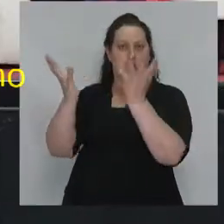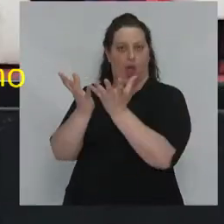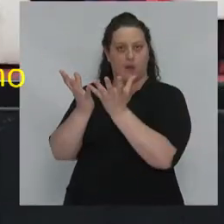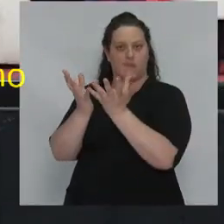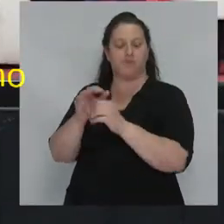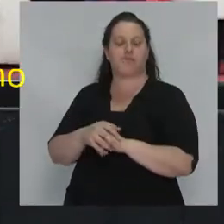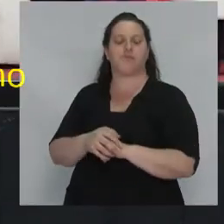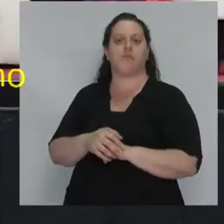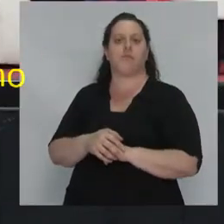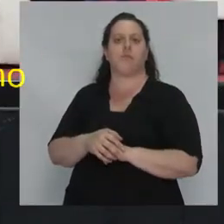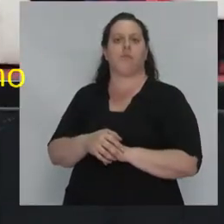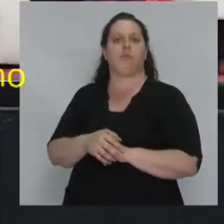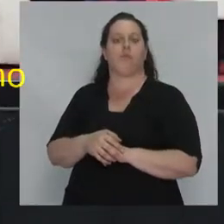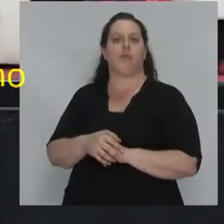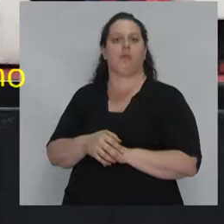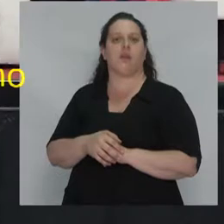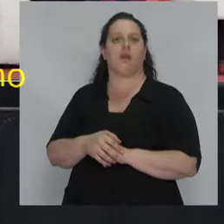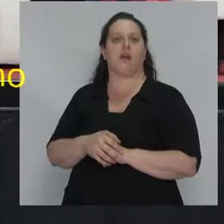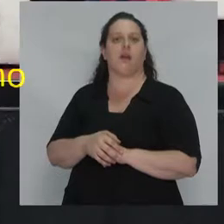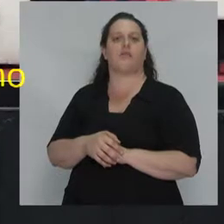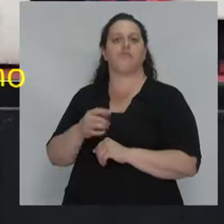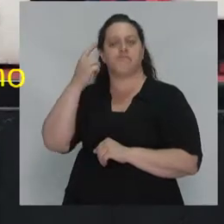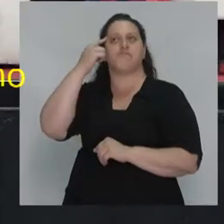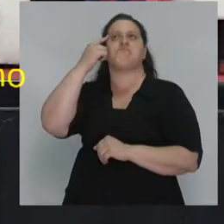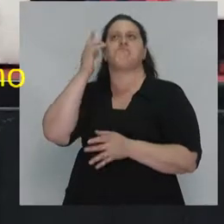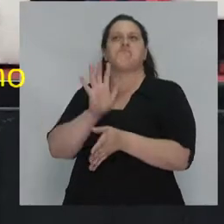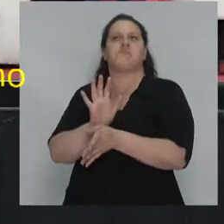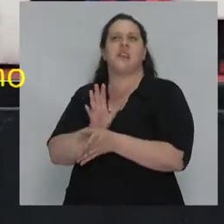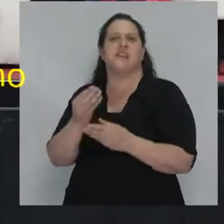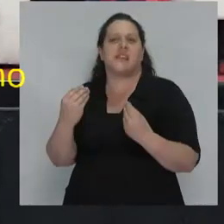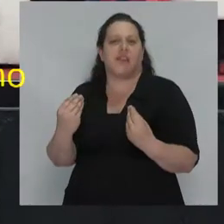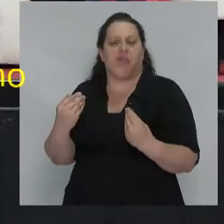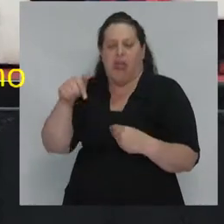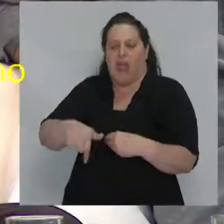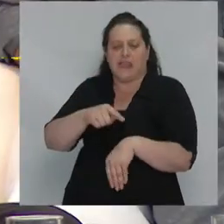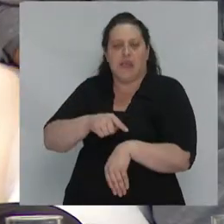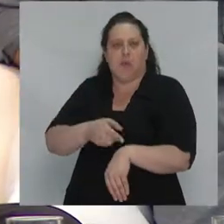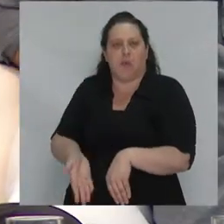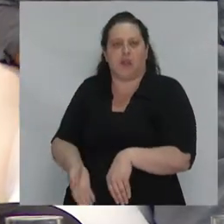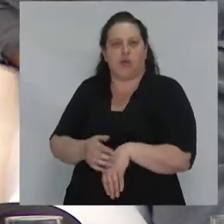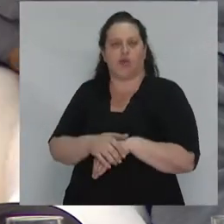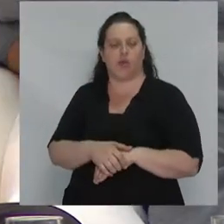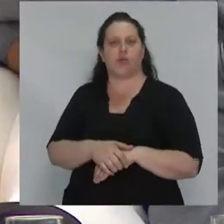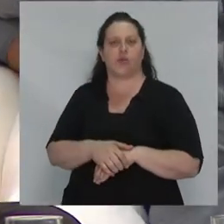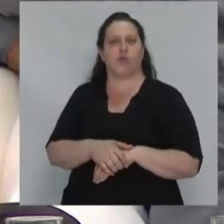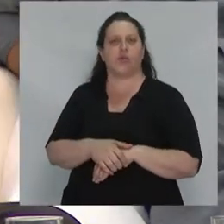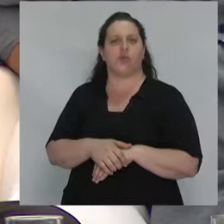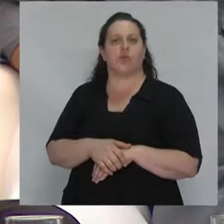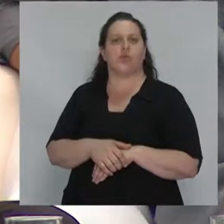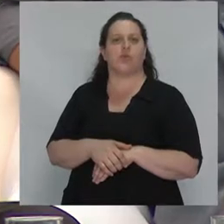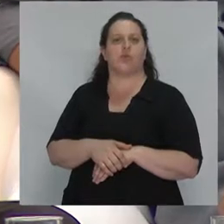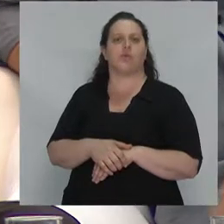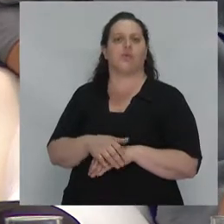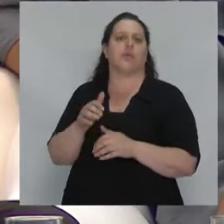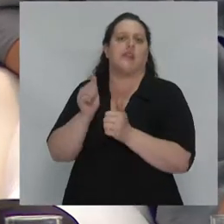preguntándonos qué significa este momento en la